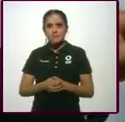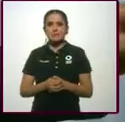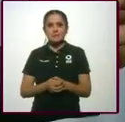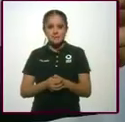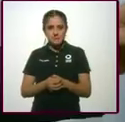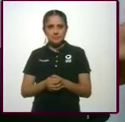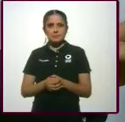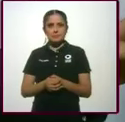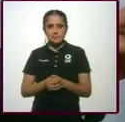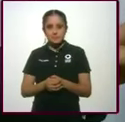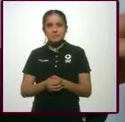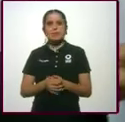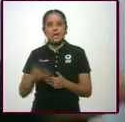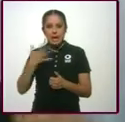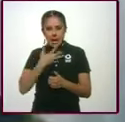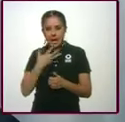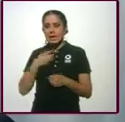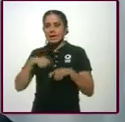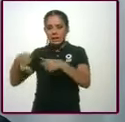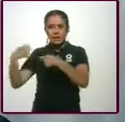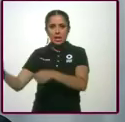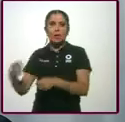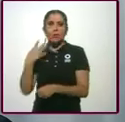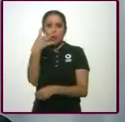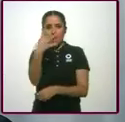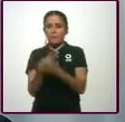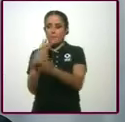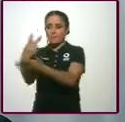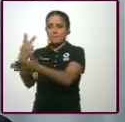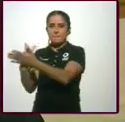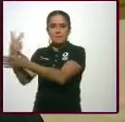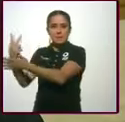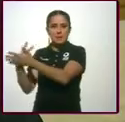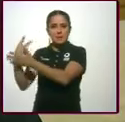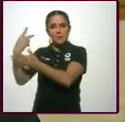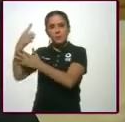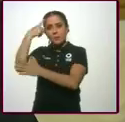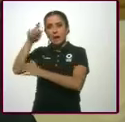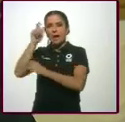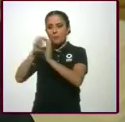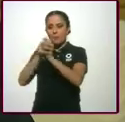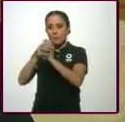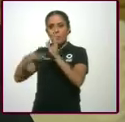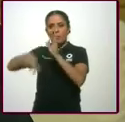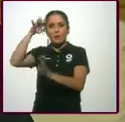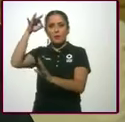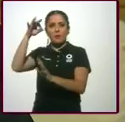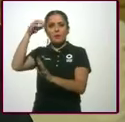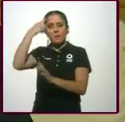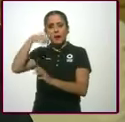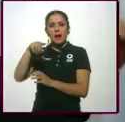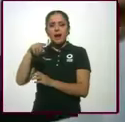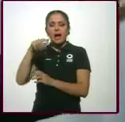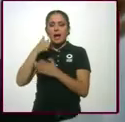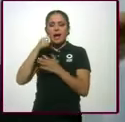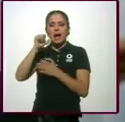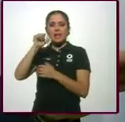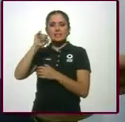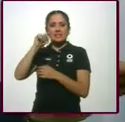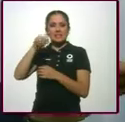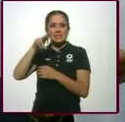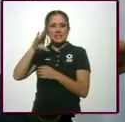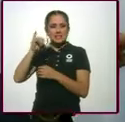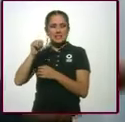Las... He entregado cuatro premios en pronósticos deportivos. Perdón, pronósticos para la asistencia pública. Y esos